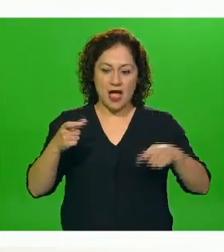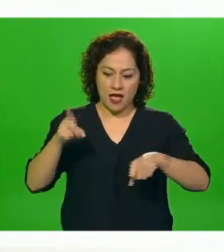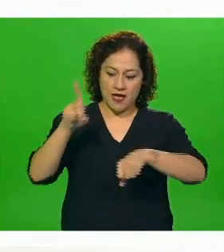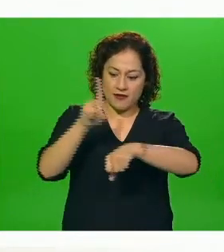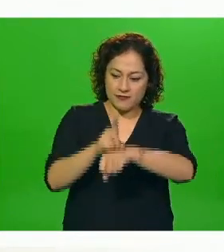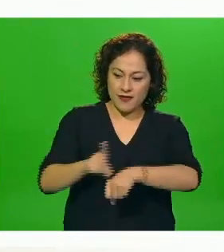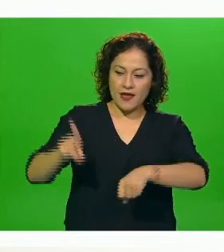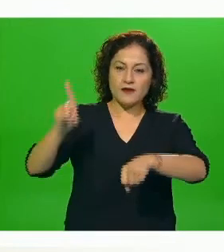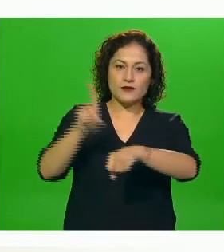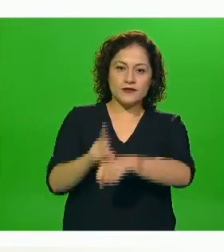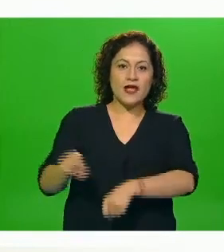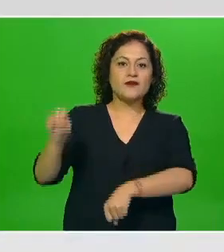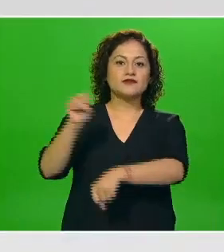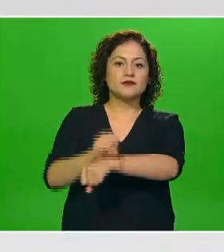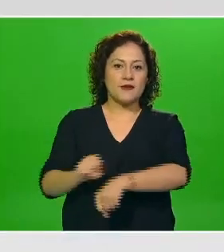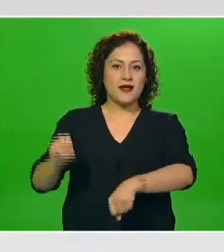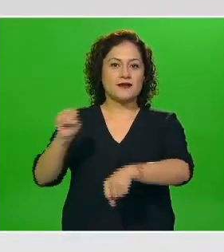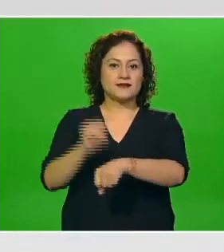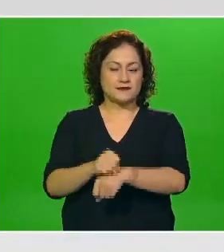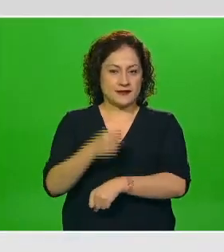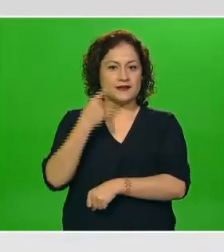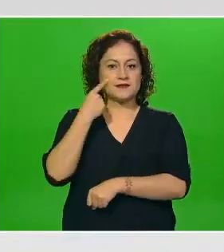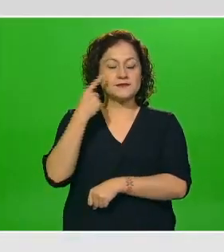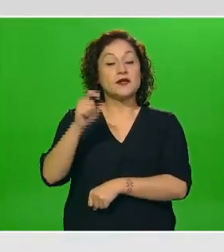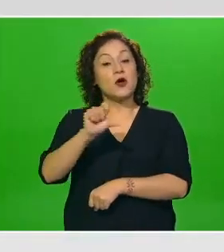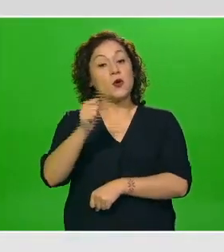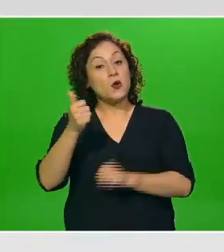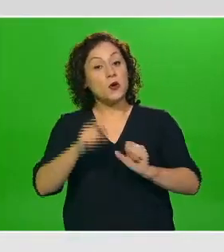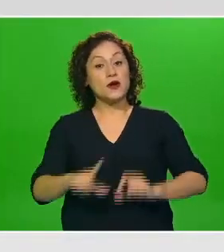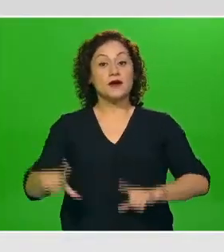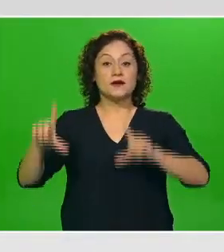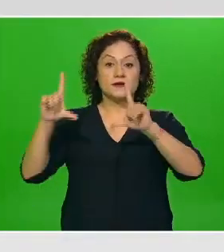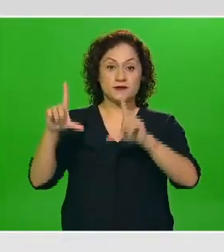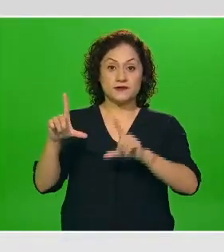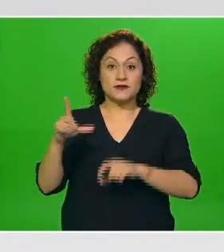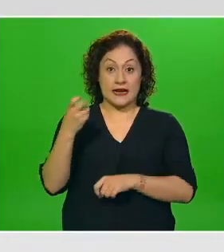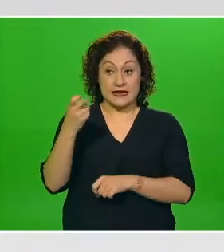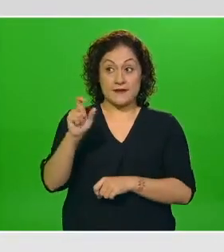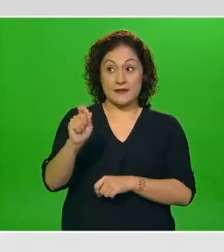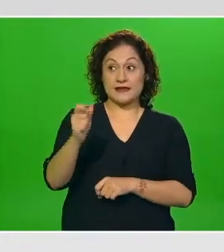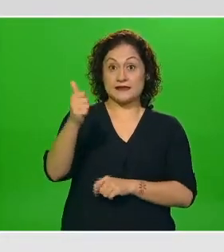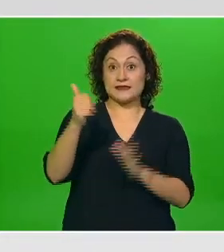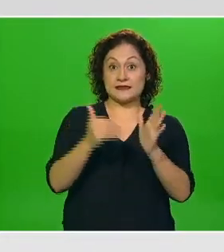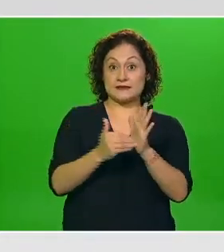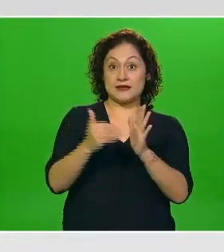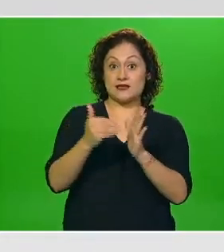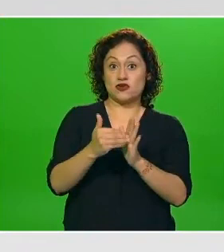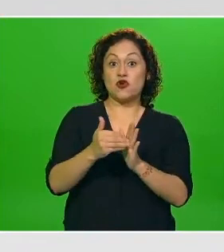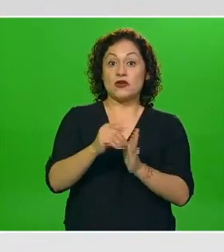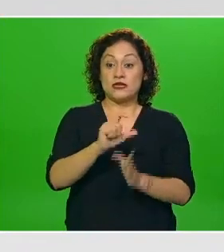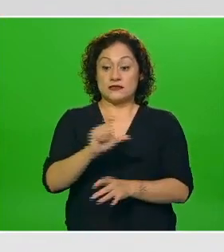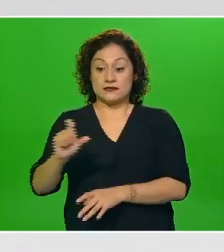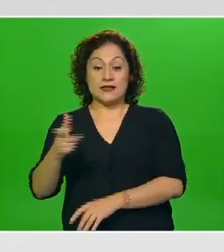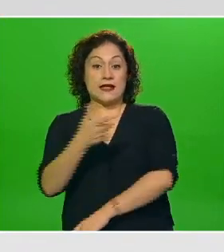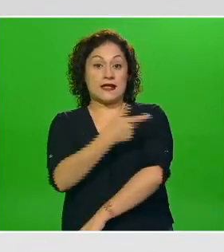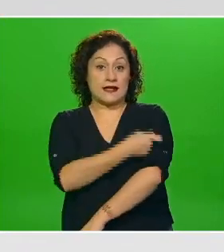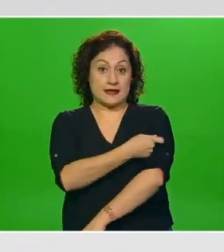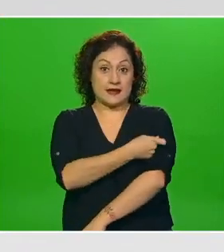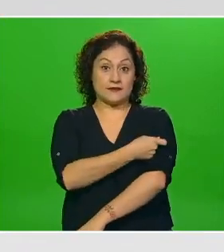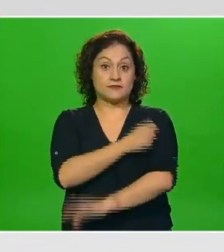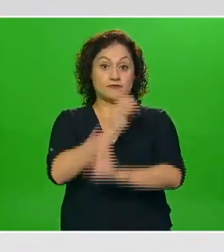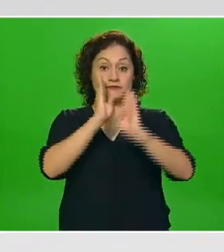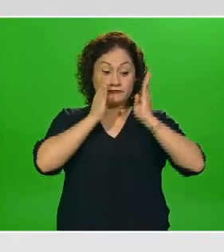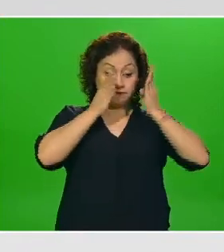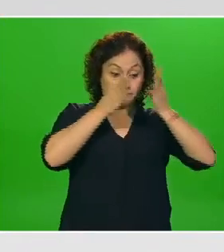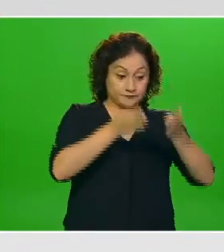si vemos la siguiente diapositiva vamos a ver que estas más de 26 millones de dosis se agrupan ahora en función de que hay